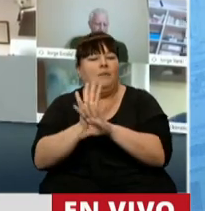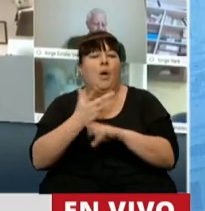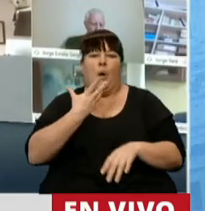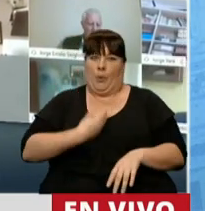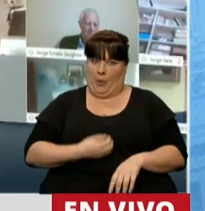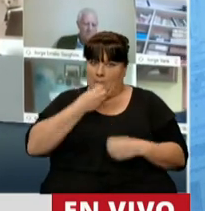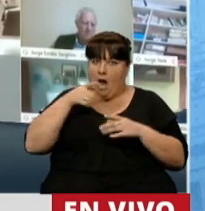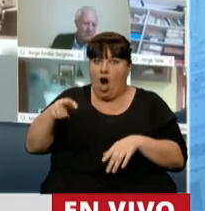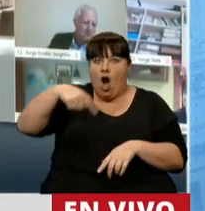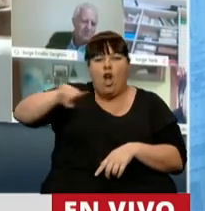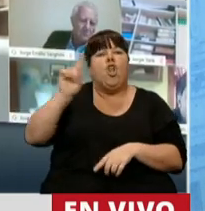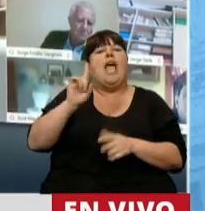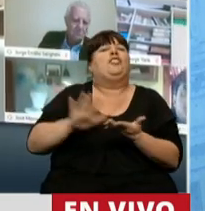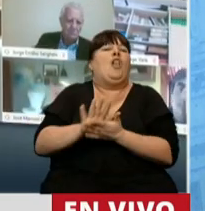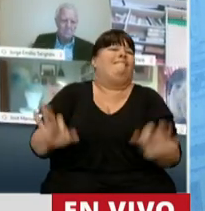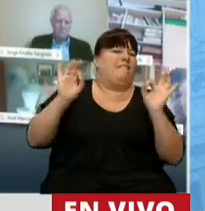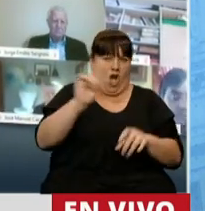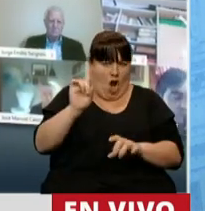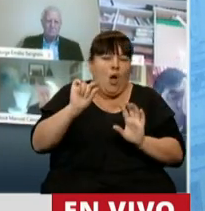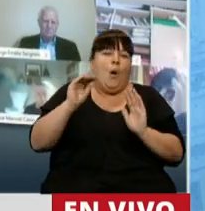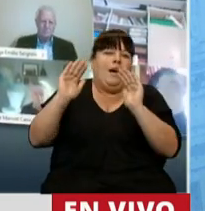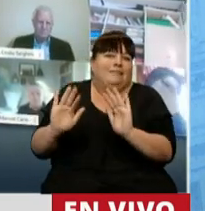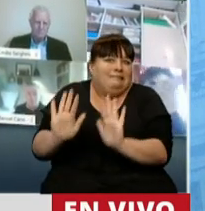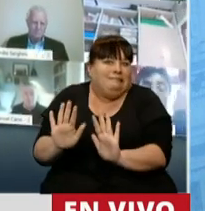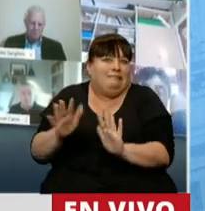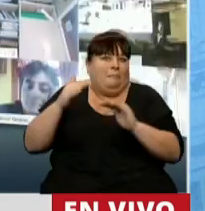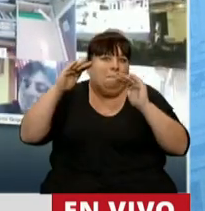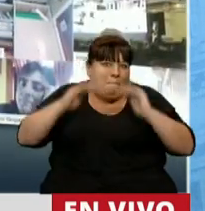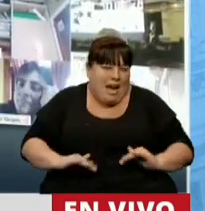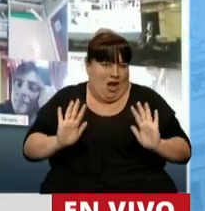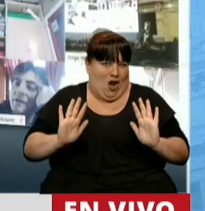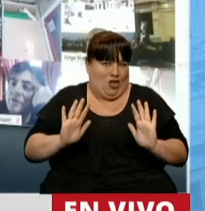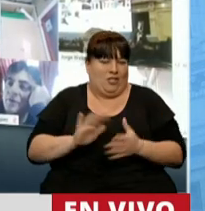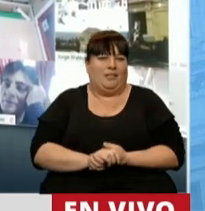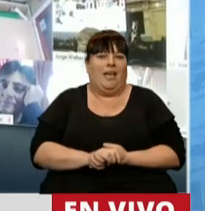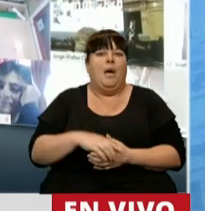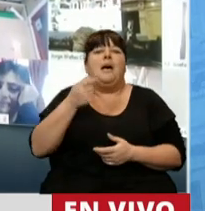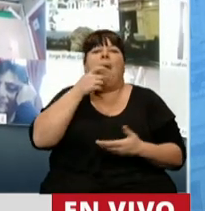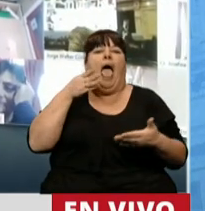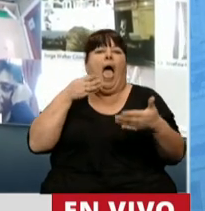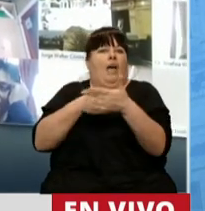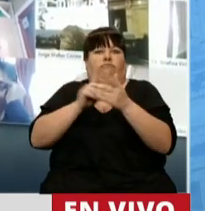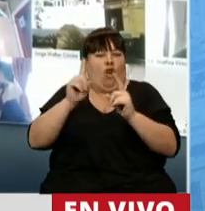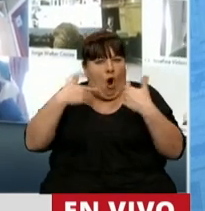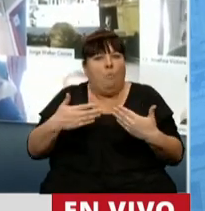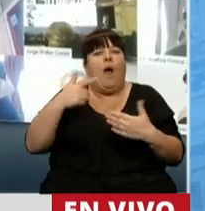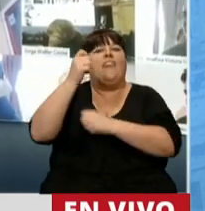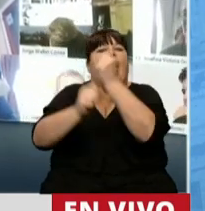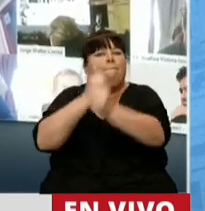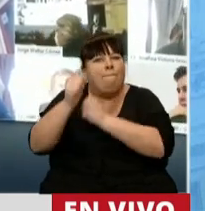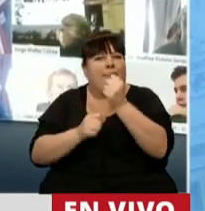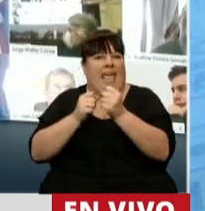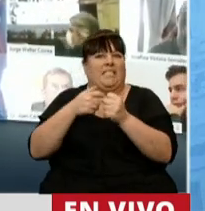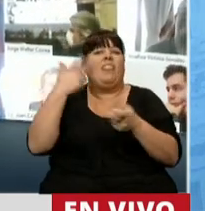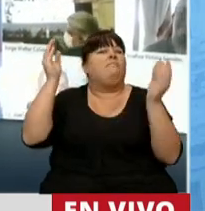alivio, no es la solución. Es un alivio. Es cerrarle la tranquera a la posibilidad de que las empresas